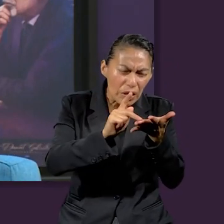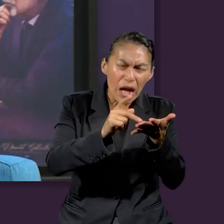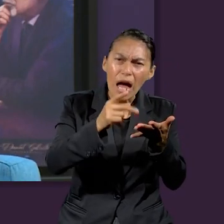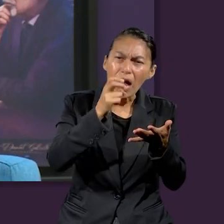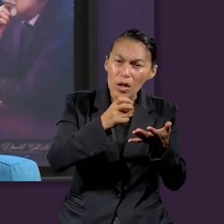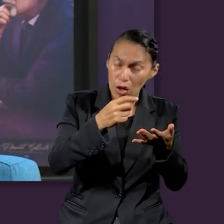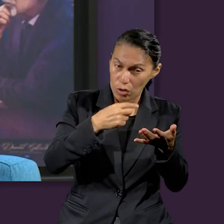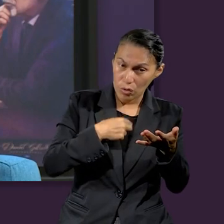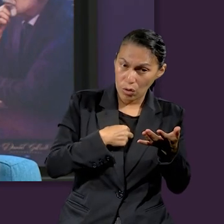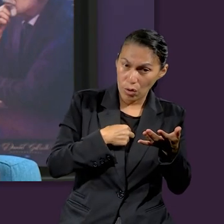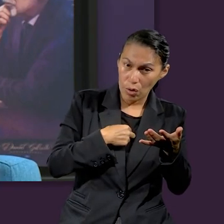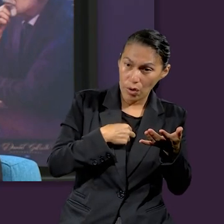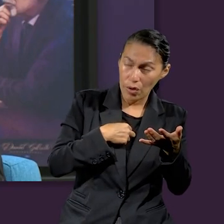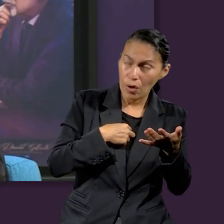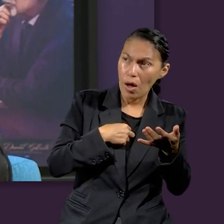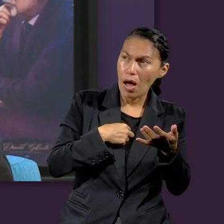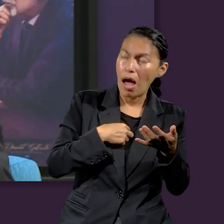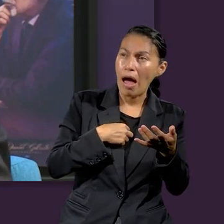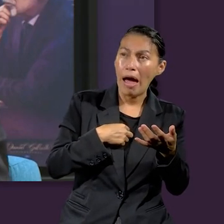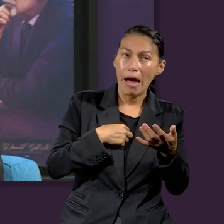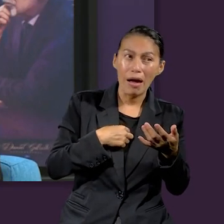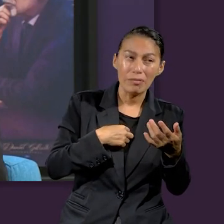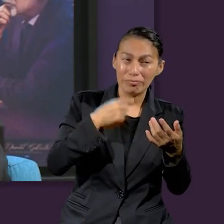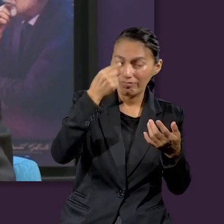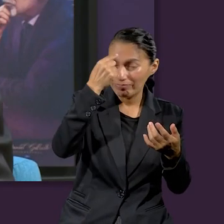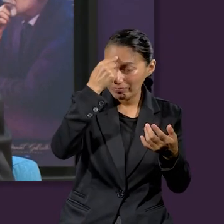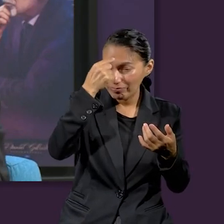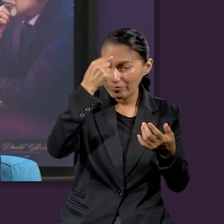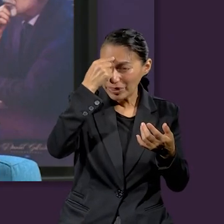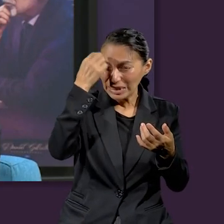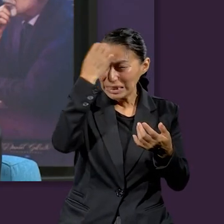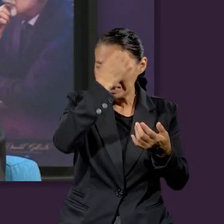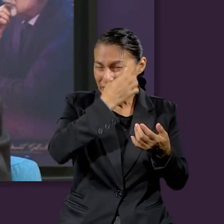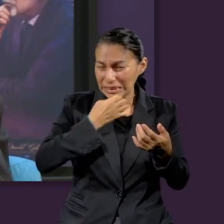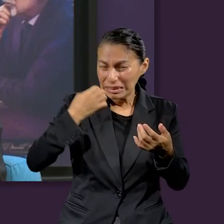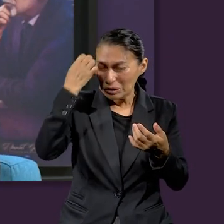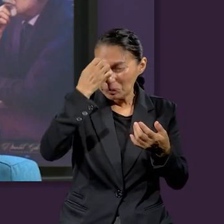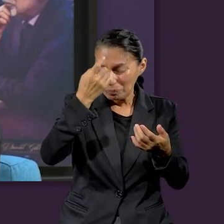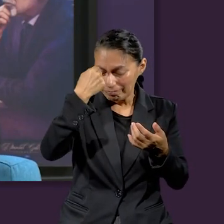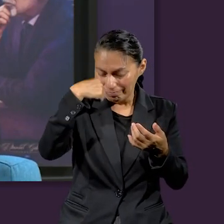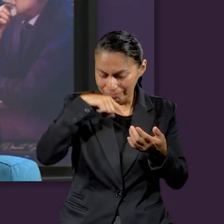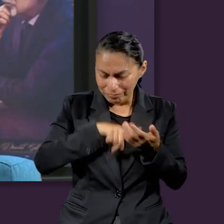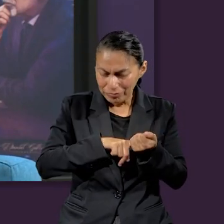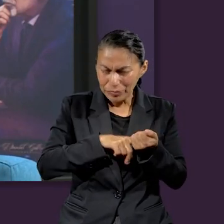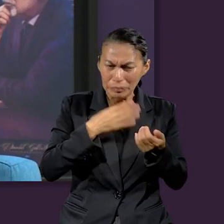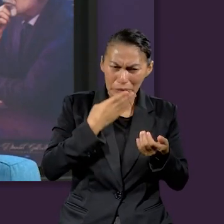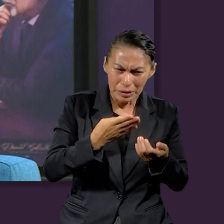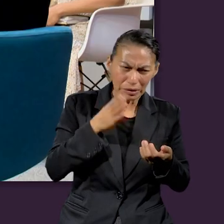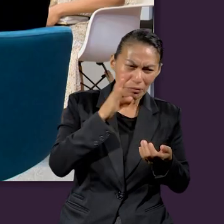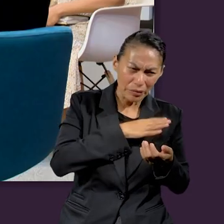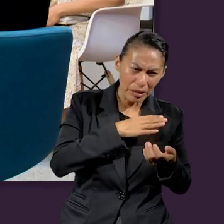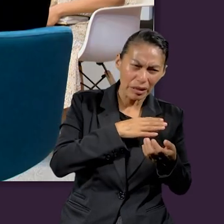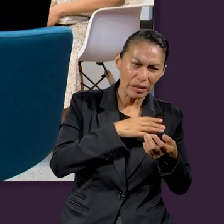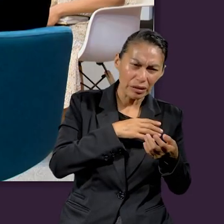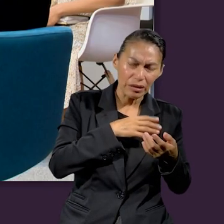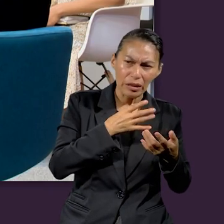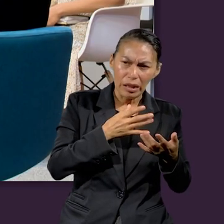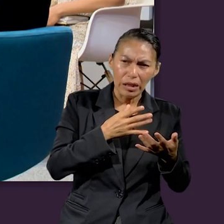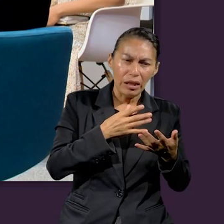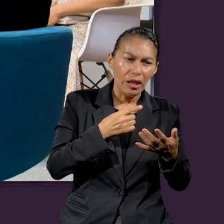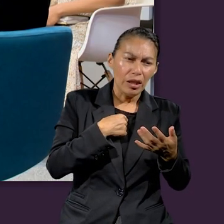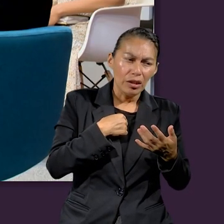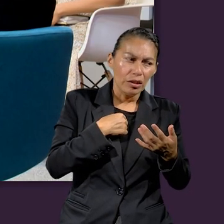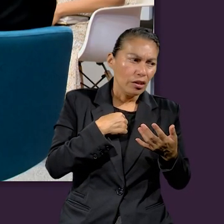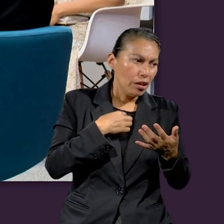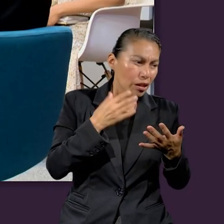pedir perdón, hacer conciencia de mis actos, de todo lo bien que he hecho, de todo lo mal que he hecho. Llega un momento en donde